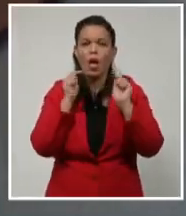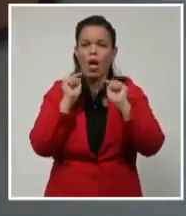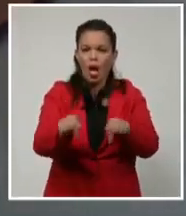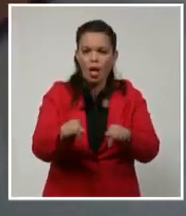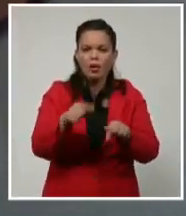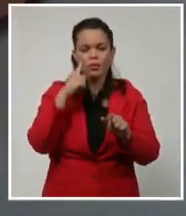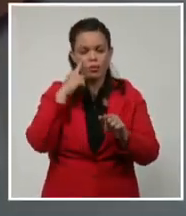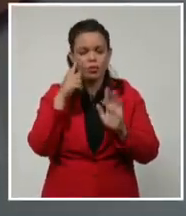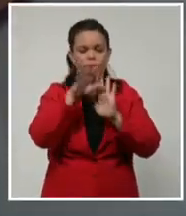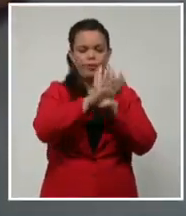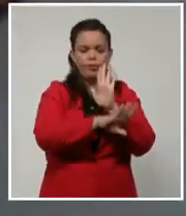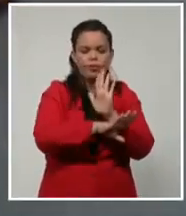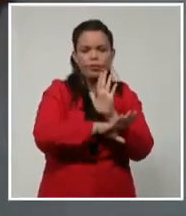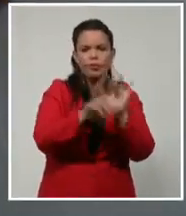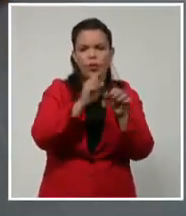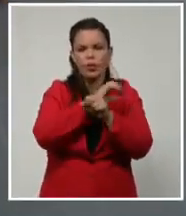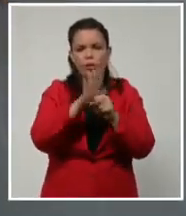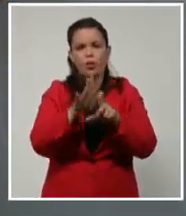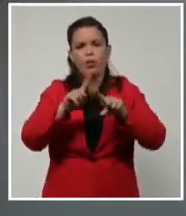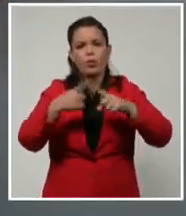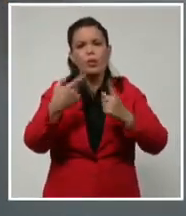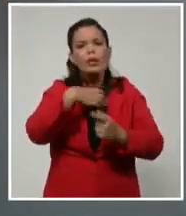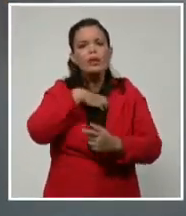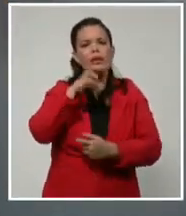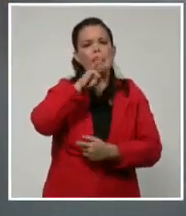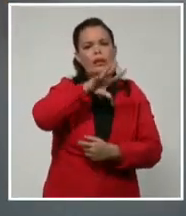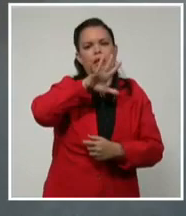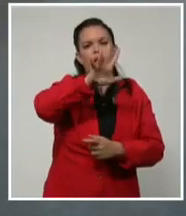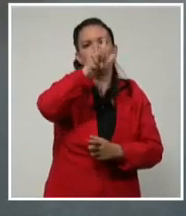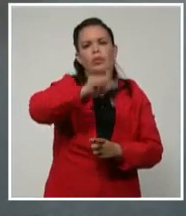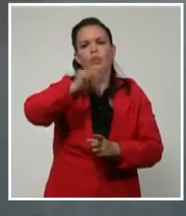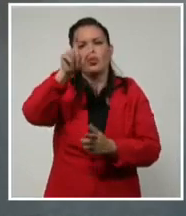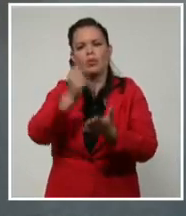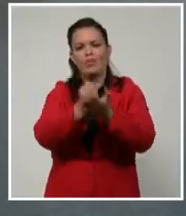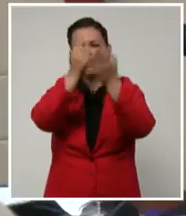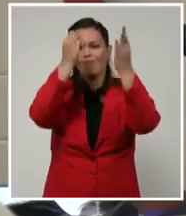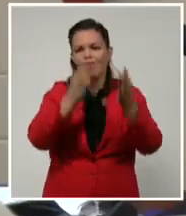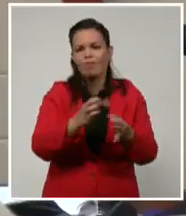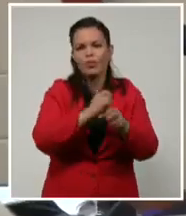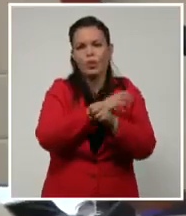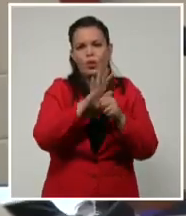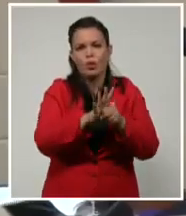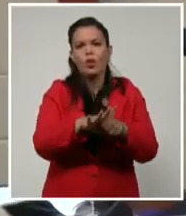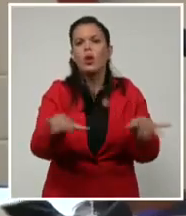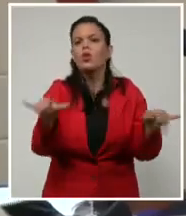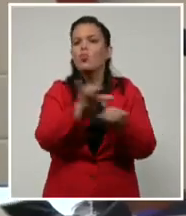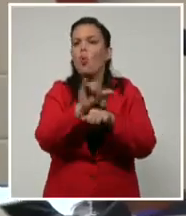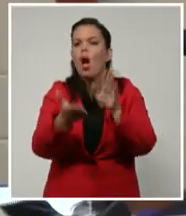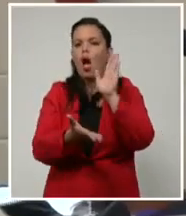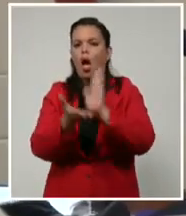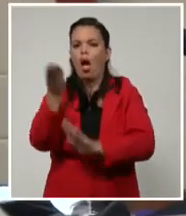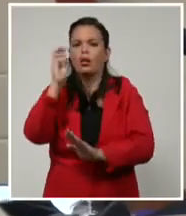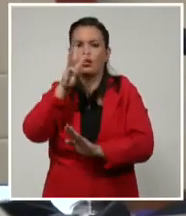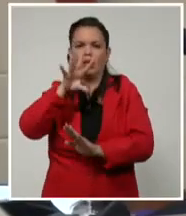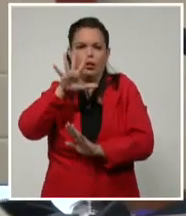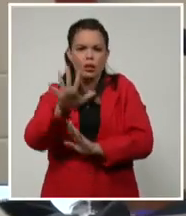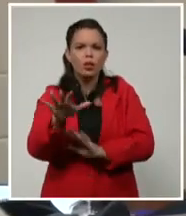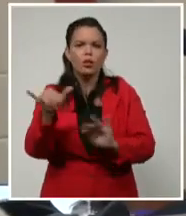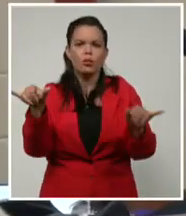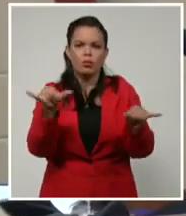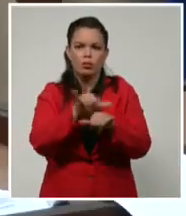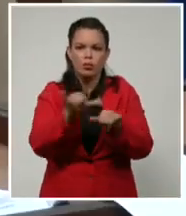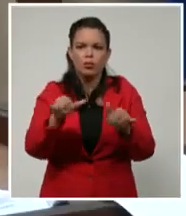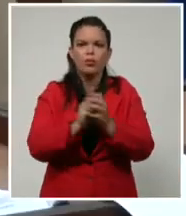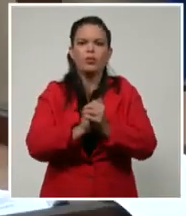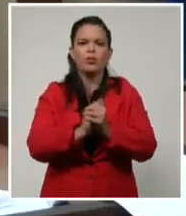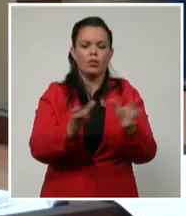en la que se reportaron 35 nuevos contagios, igual número de altas médicas, y no hubo que lamentar ningún fallecido. 32 de los